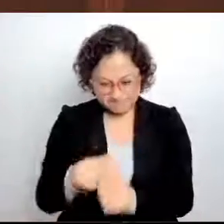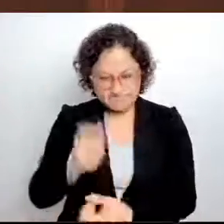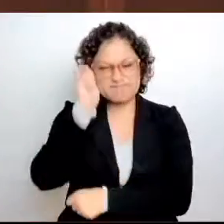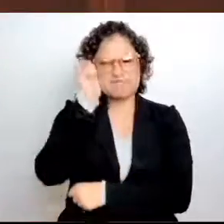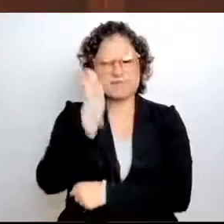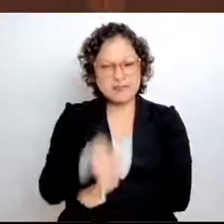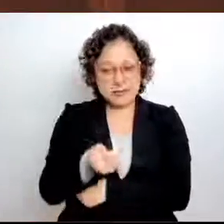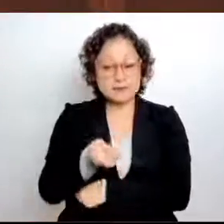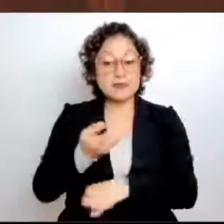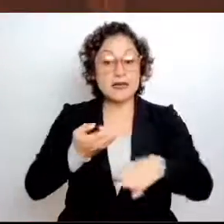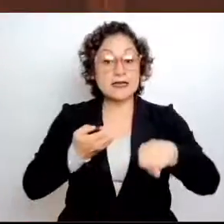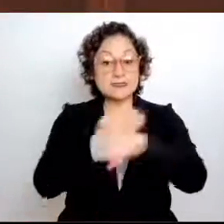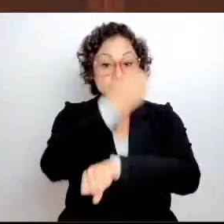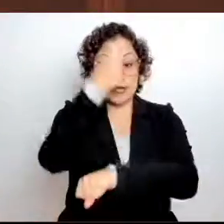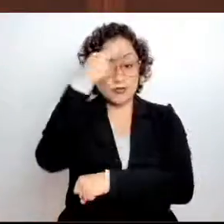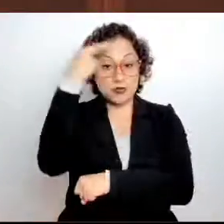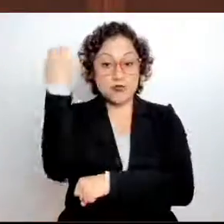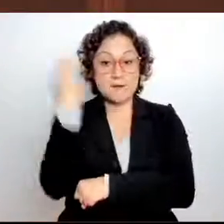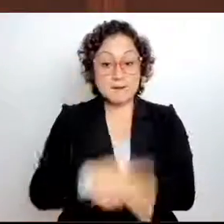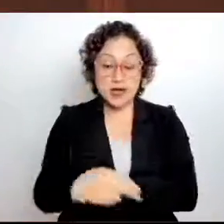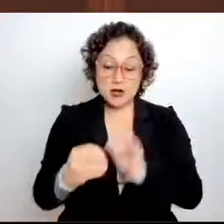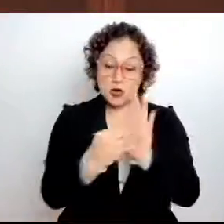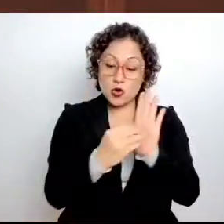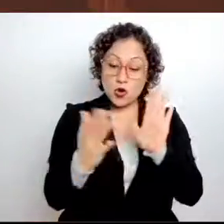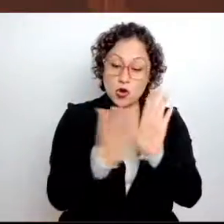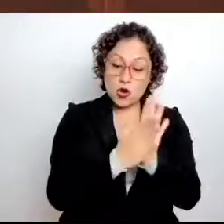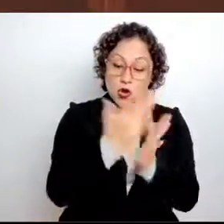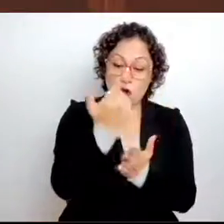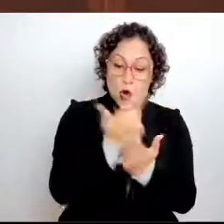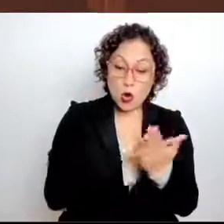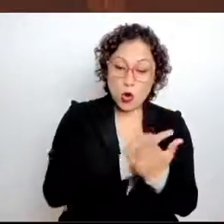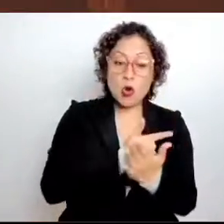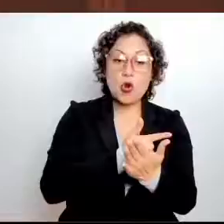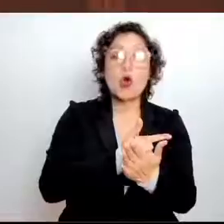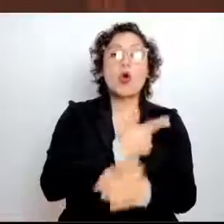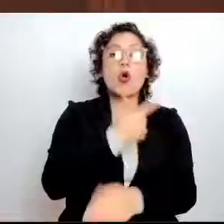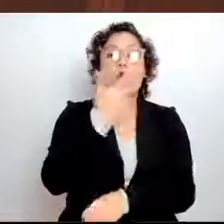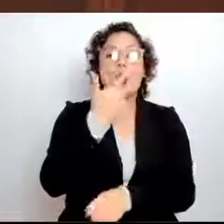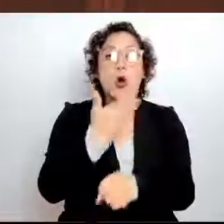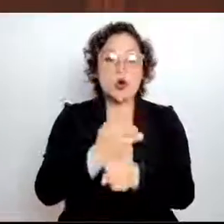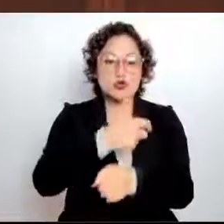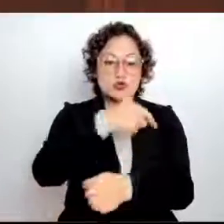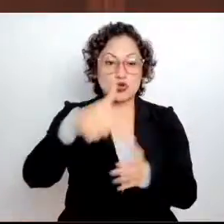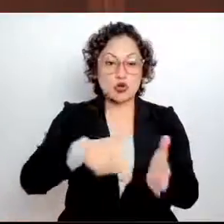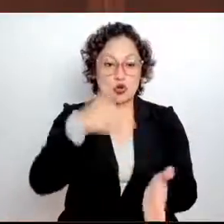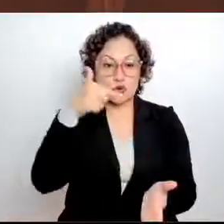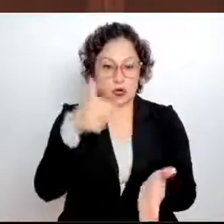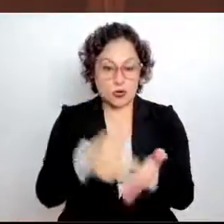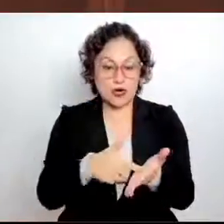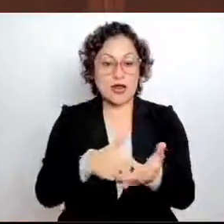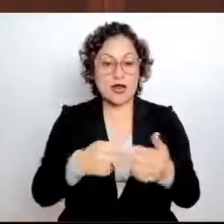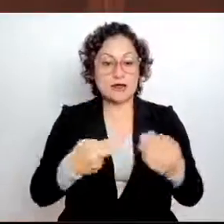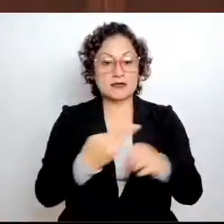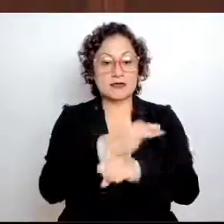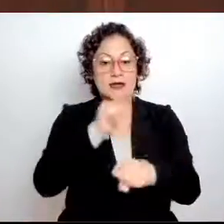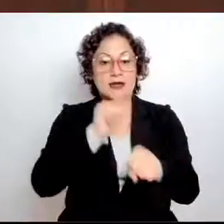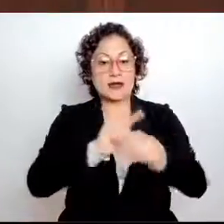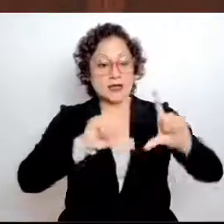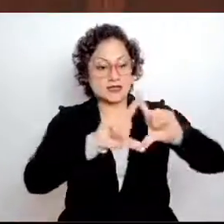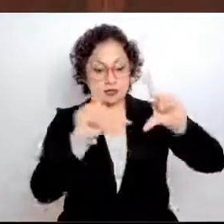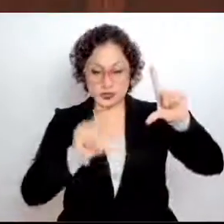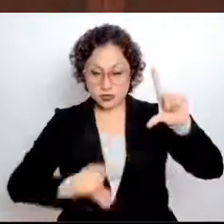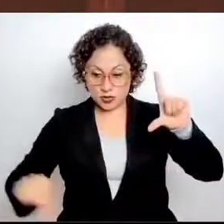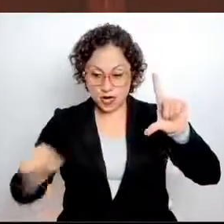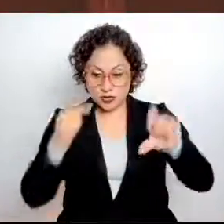en la octava posición a nivel nacional, reconociéndose tácitamente que se incrementó,